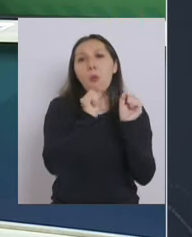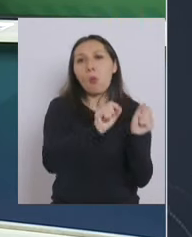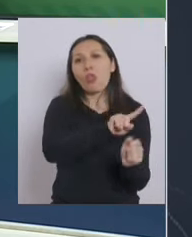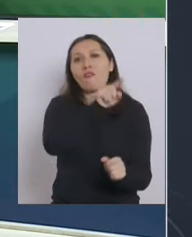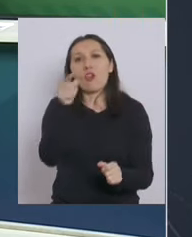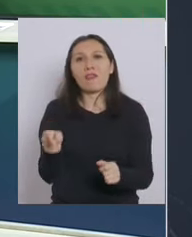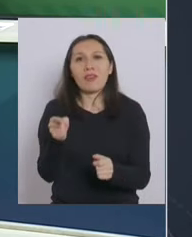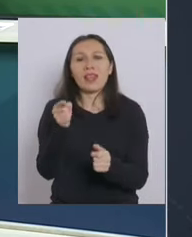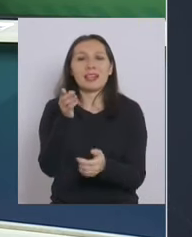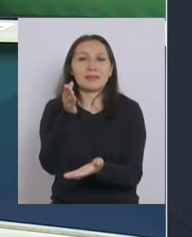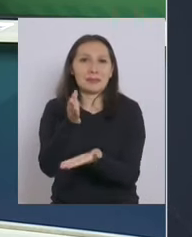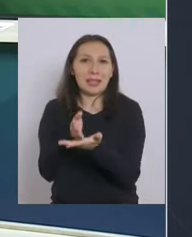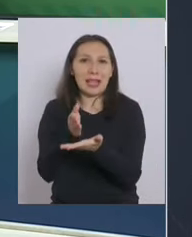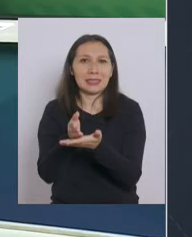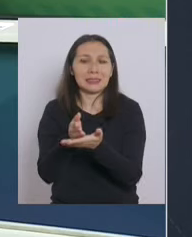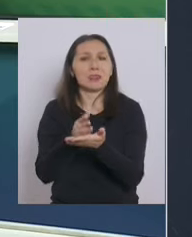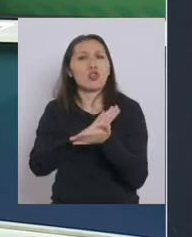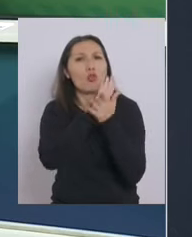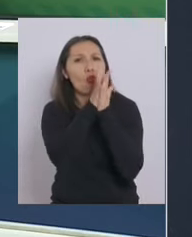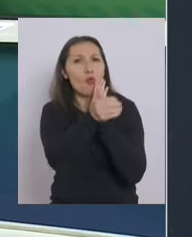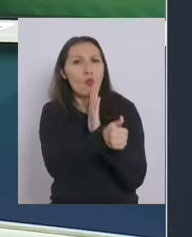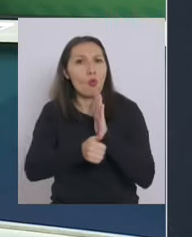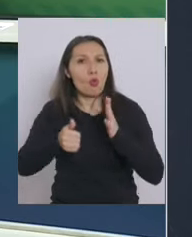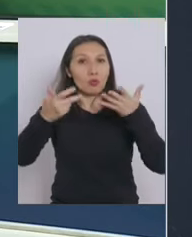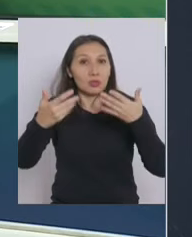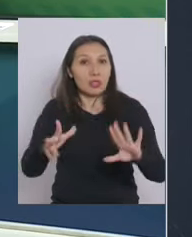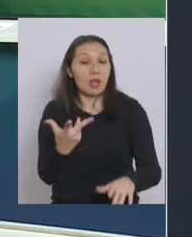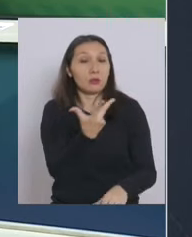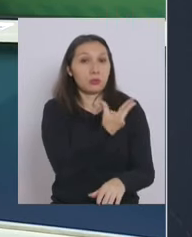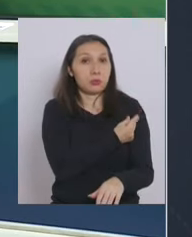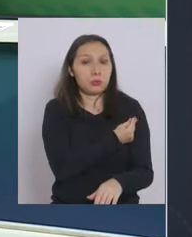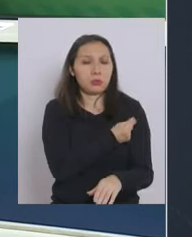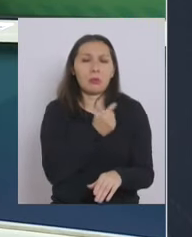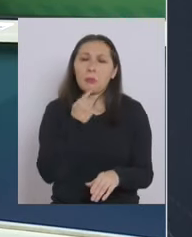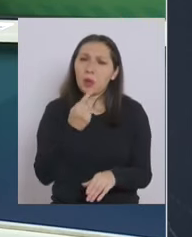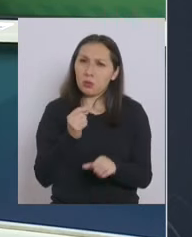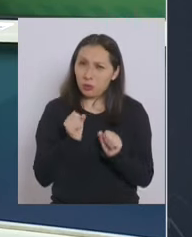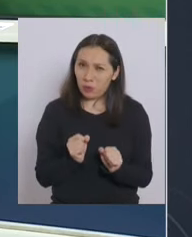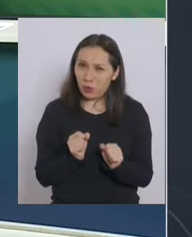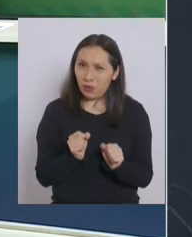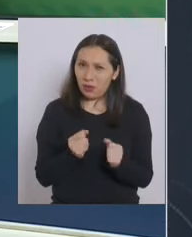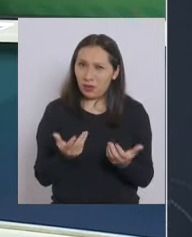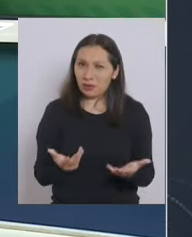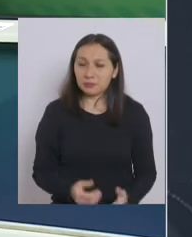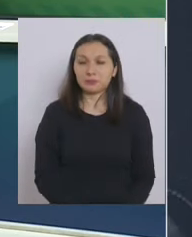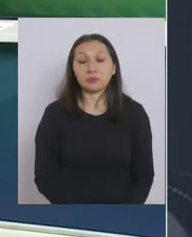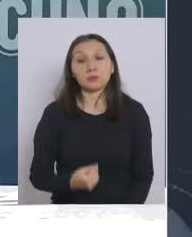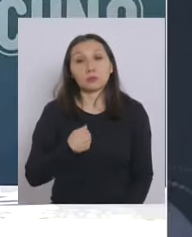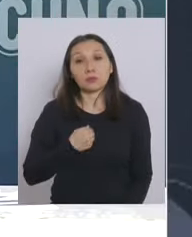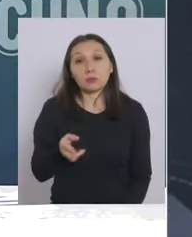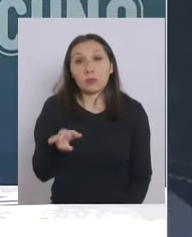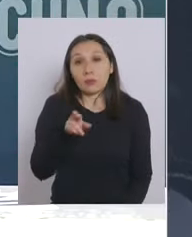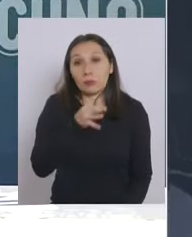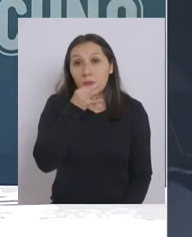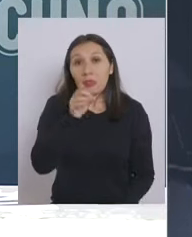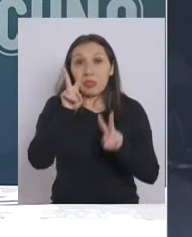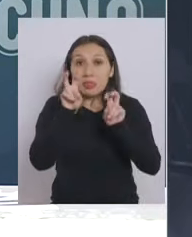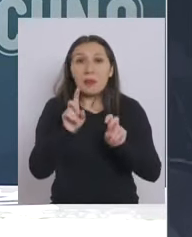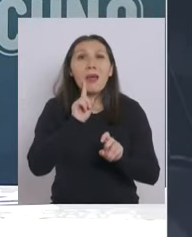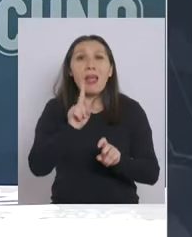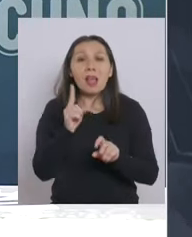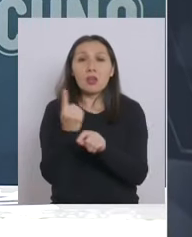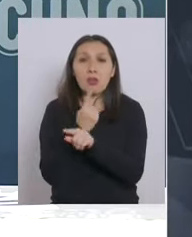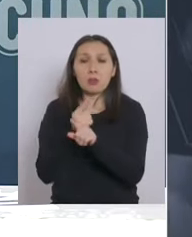cuando estén todos los miembros de la comunidad educativa inmunizados ¿eso podría ser así? yo repito que ese tema tienen que